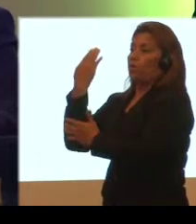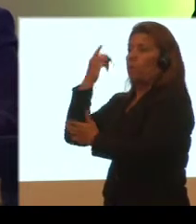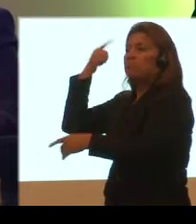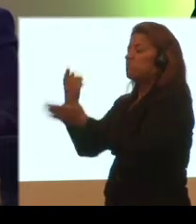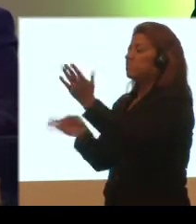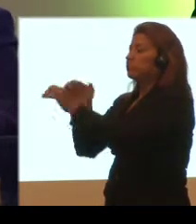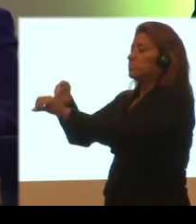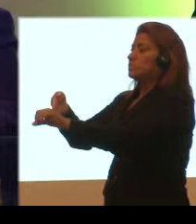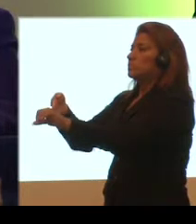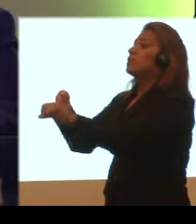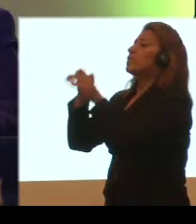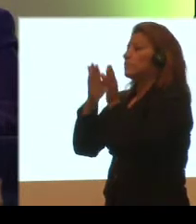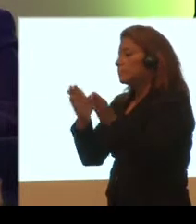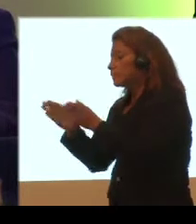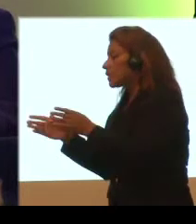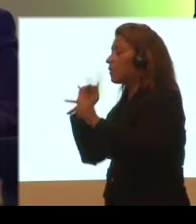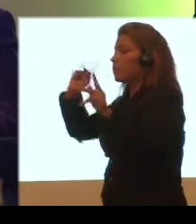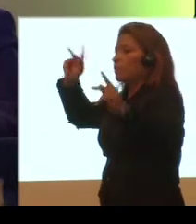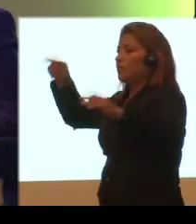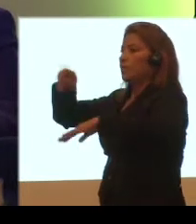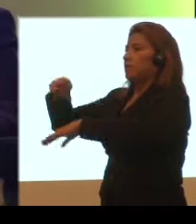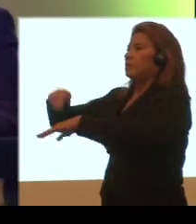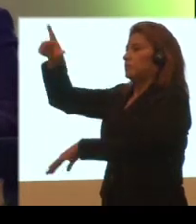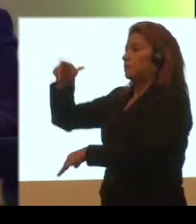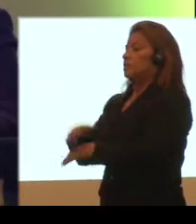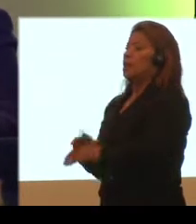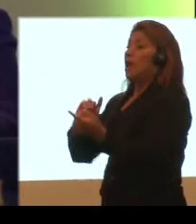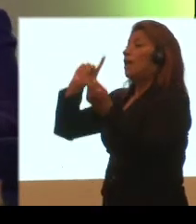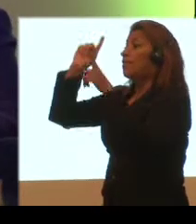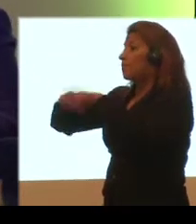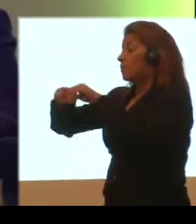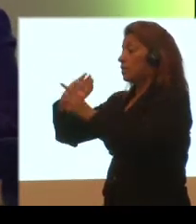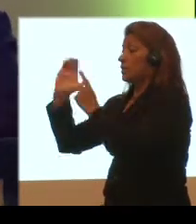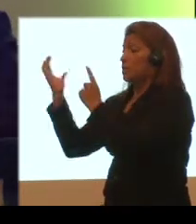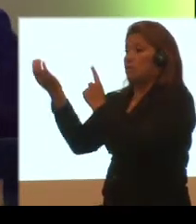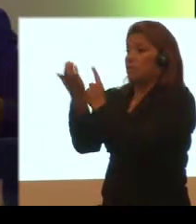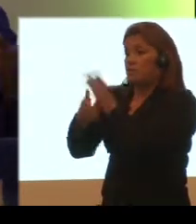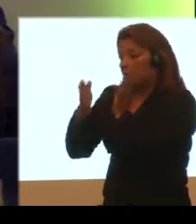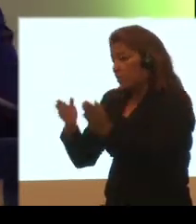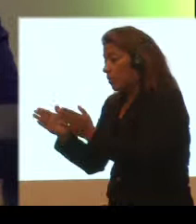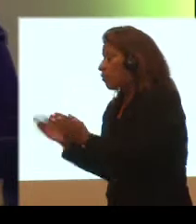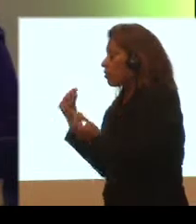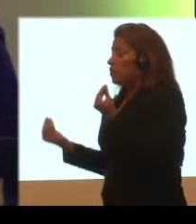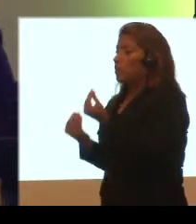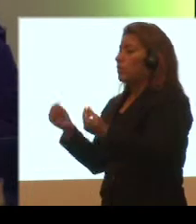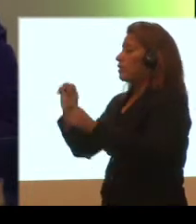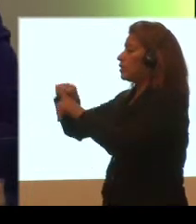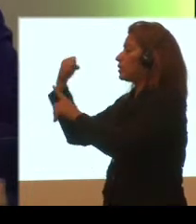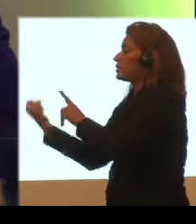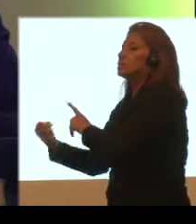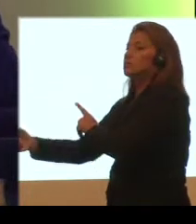de facilitar la ejecución de las políticas nacionales al cambio climático en coordinación con el Sistema Nacional de